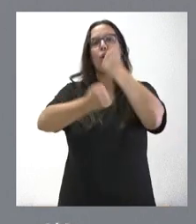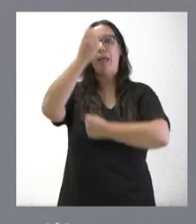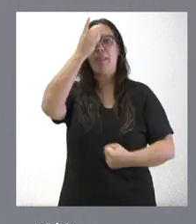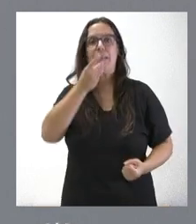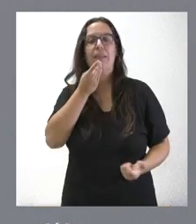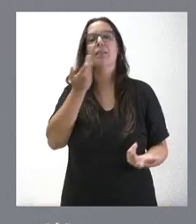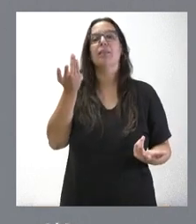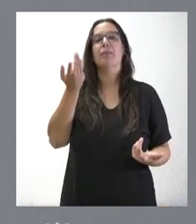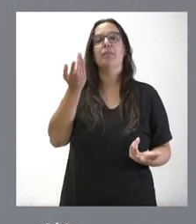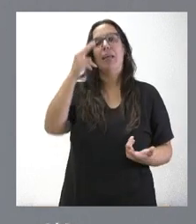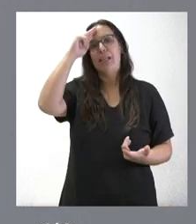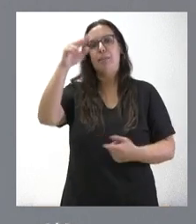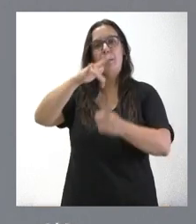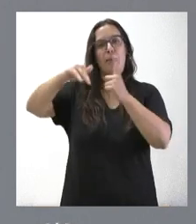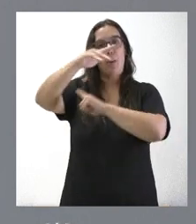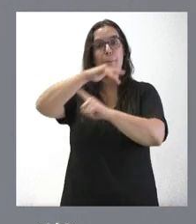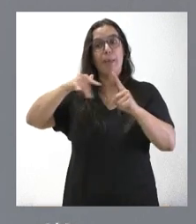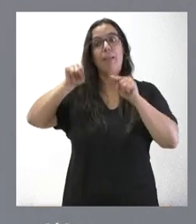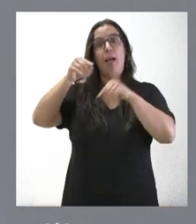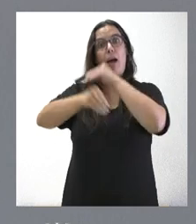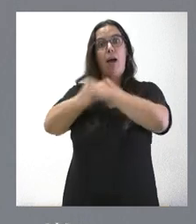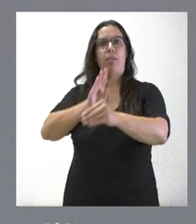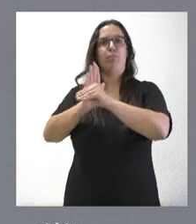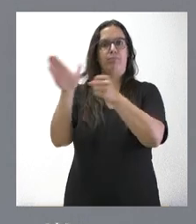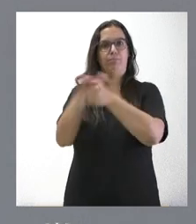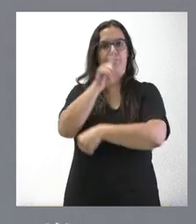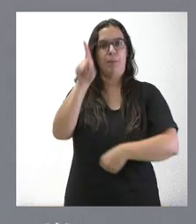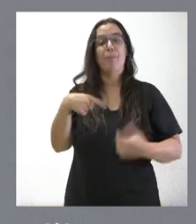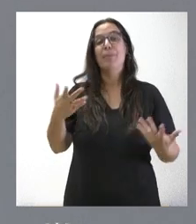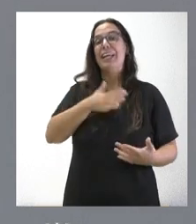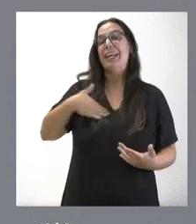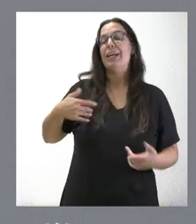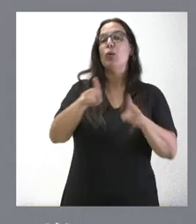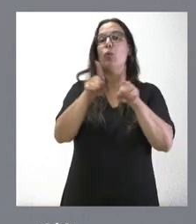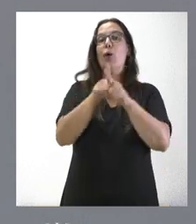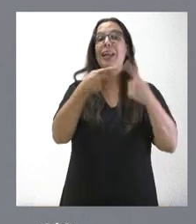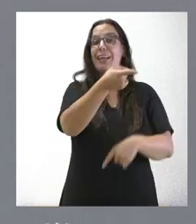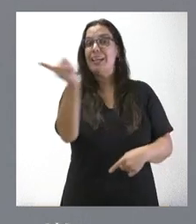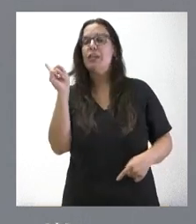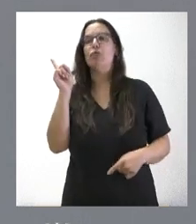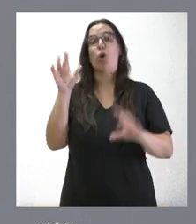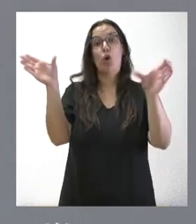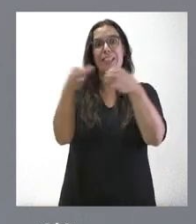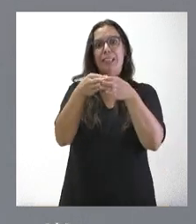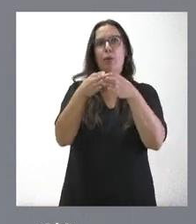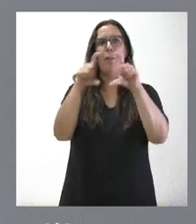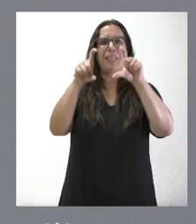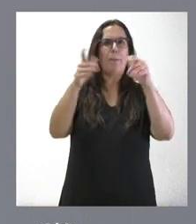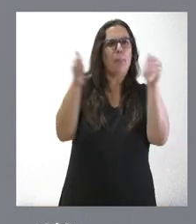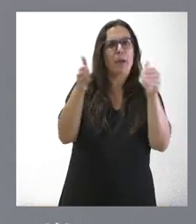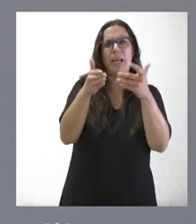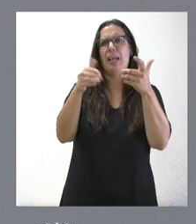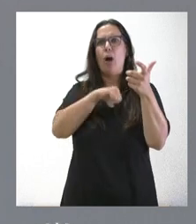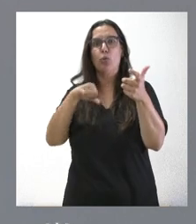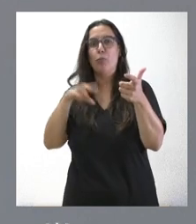y respetuosa con el medioambiente. Con ello, lo que buscábamos era compensar las dificultades que atraviesa este colectivo de micropymes y